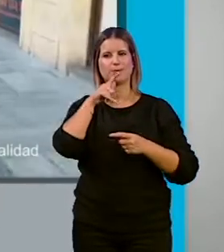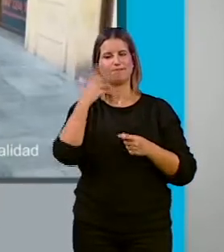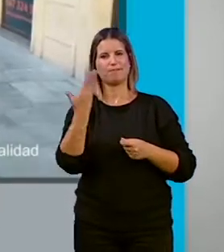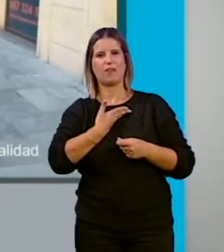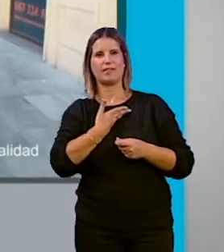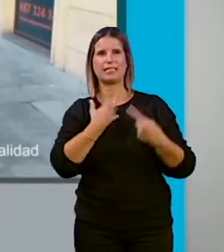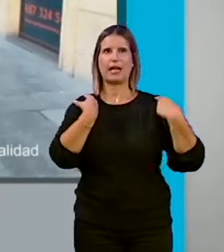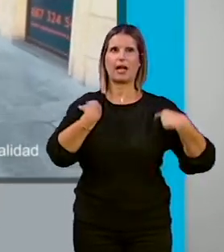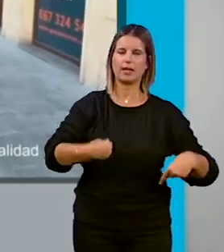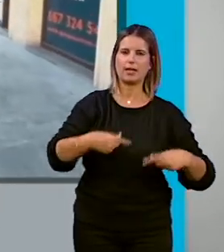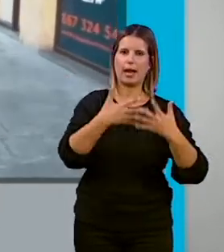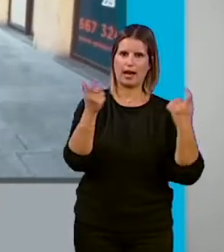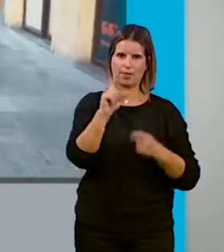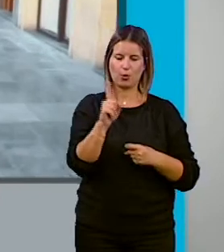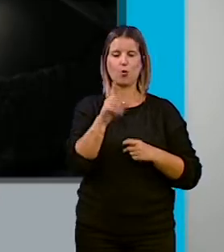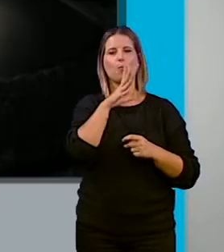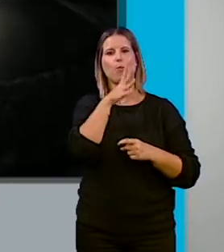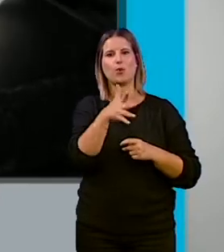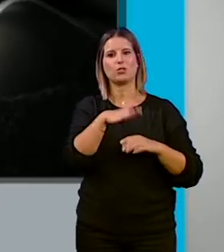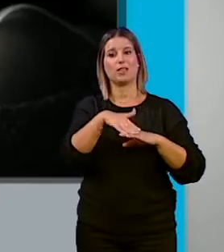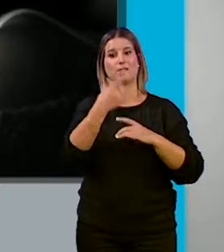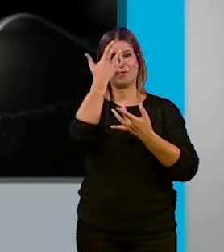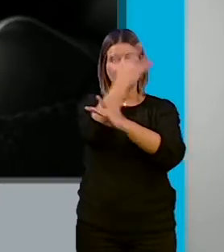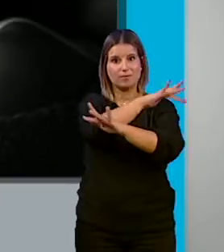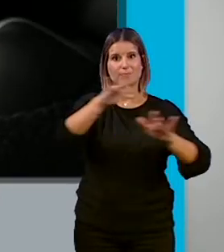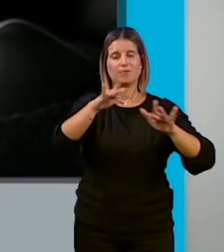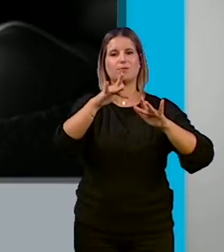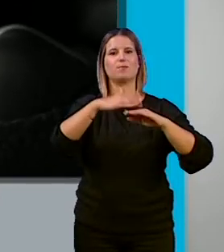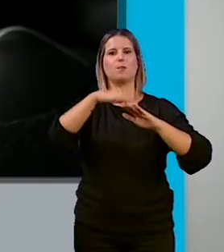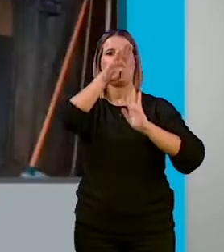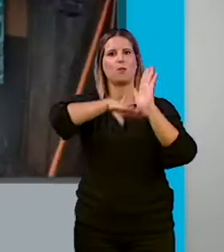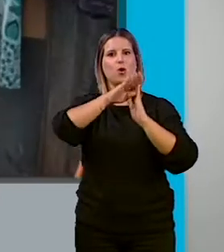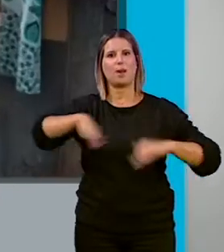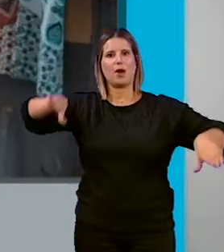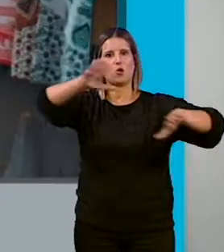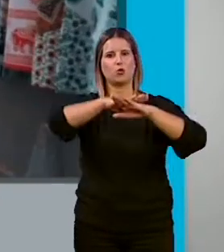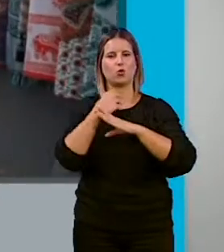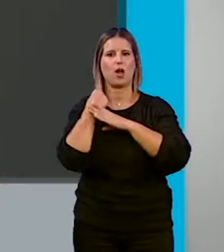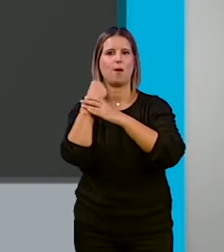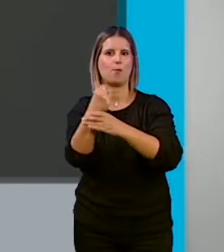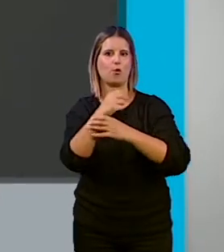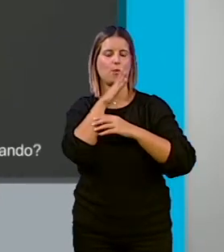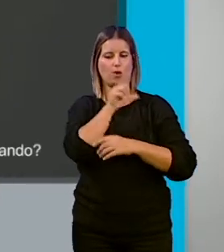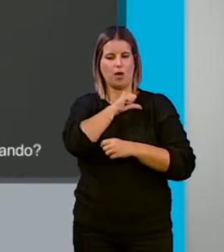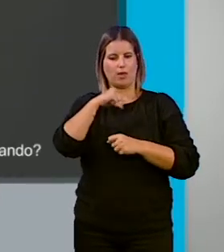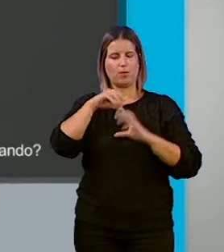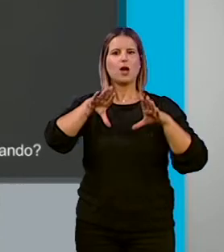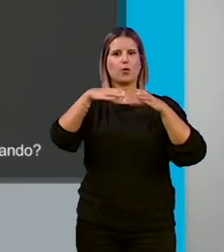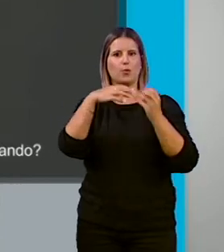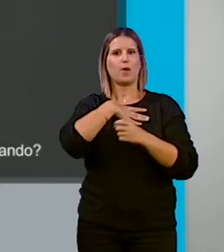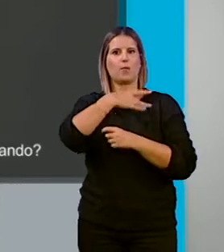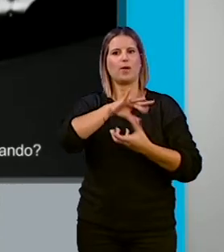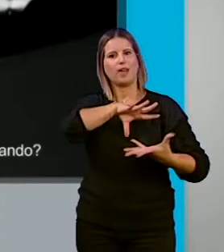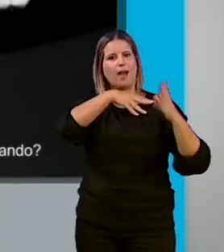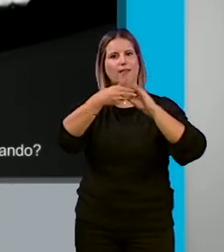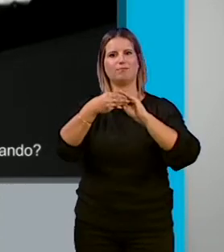el desarrollo de sus vidas. Por ello, se quiere dar a conocer el programa nocturno de apoyo, una intervención ambulatoria, tanto individual como grupal, adaptada a